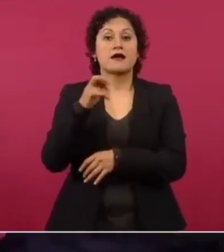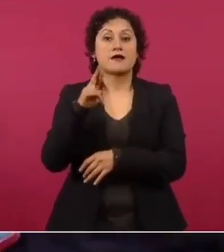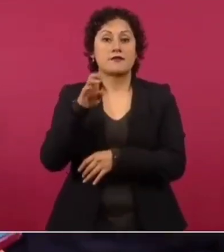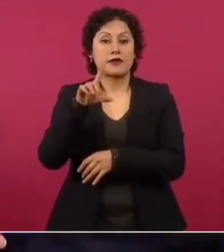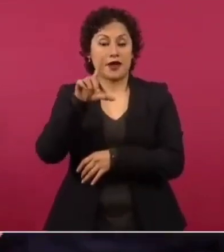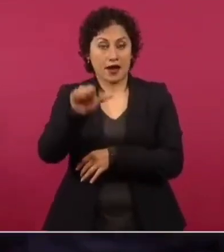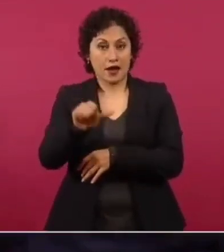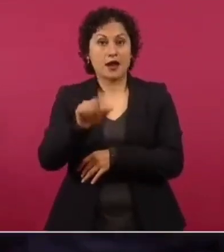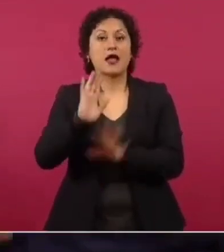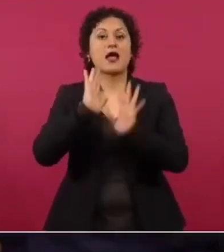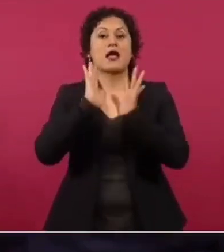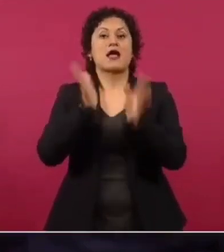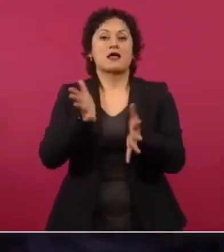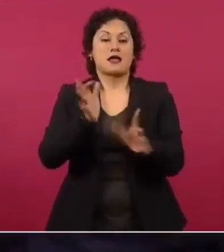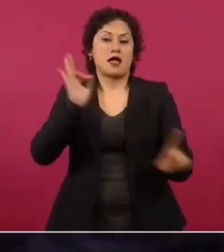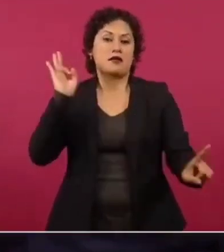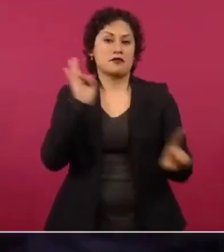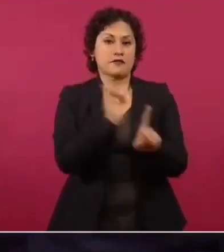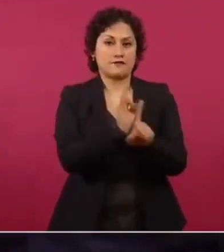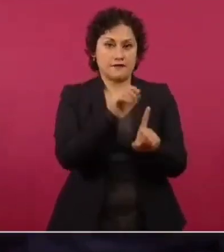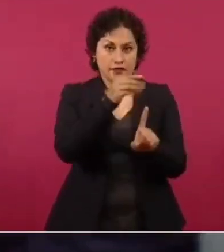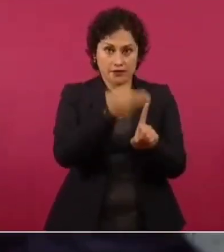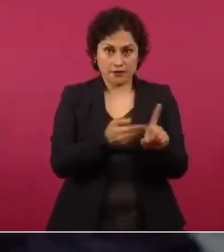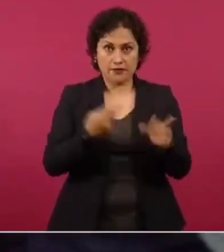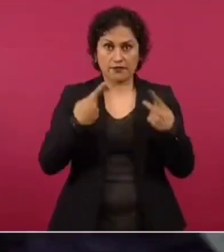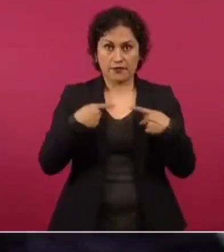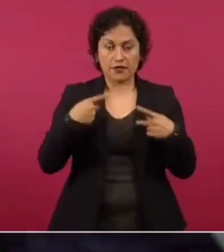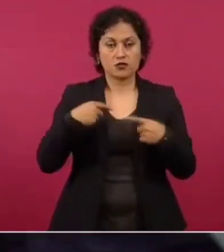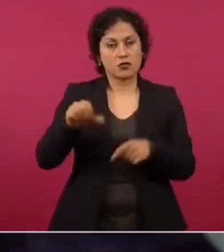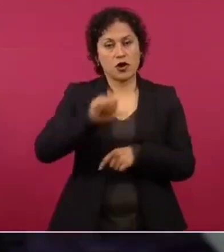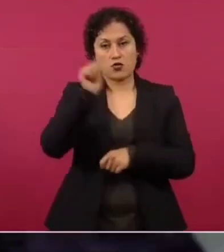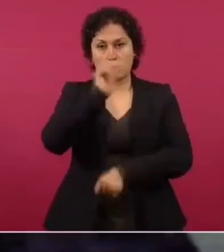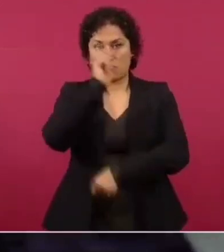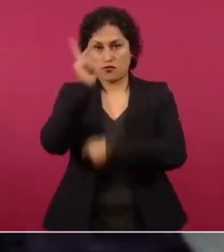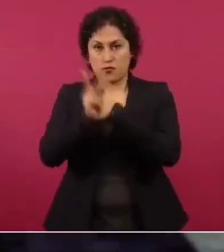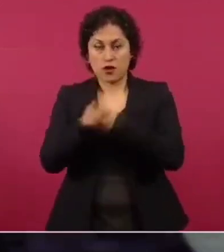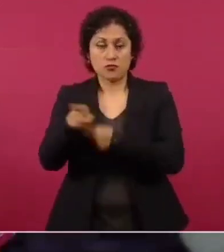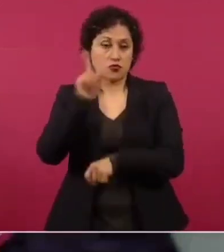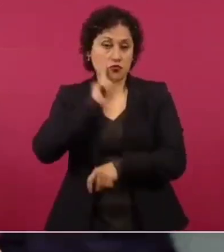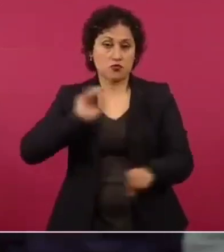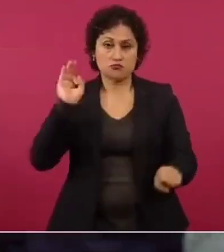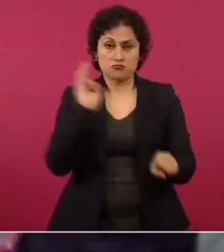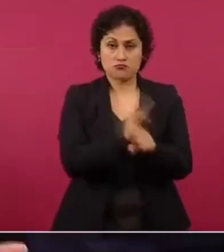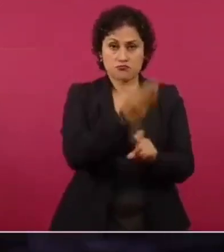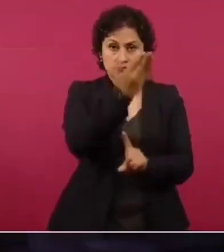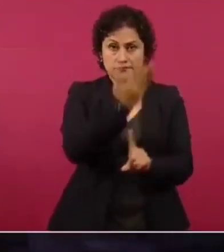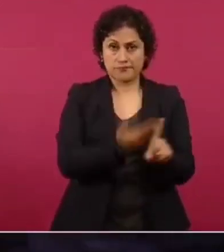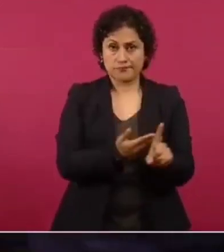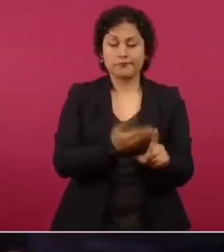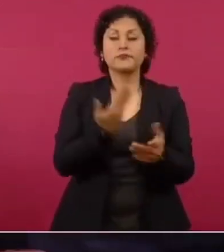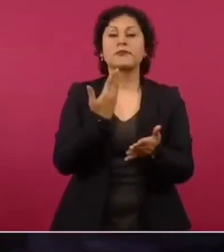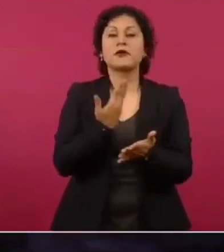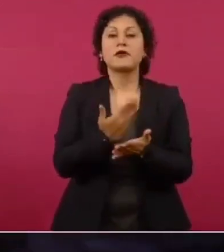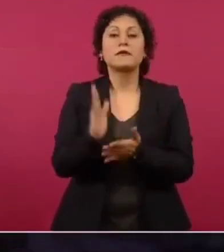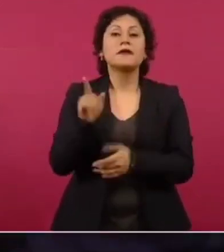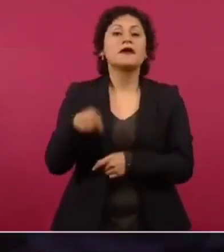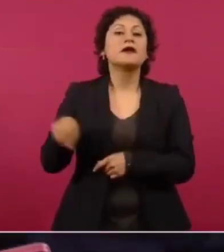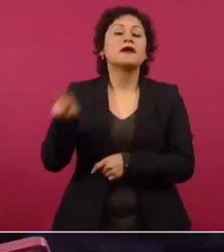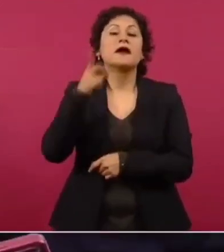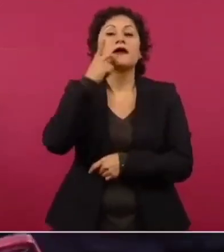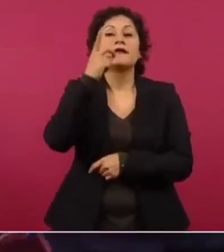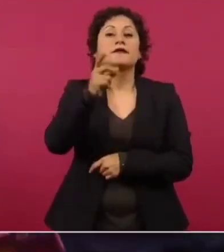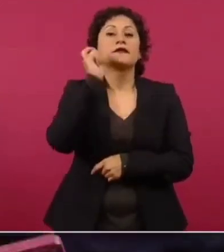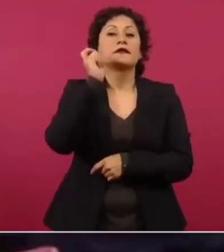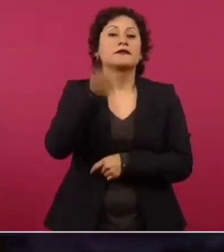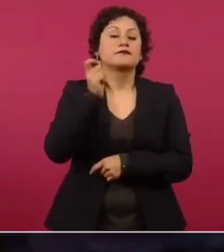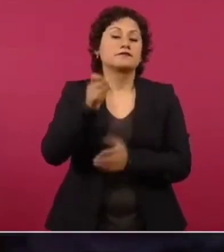a este personaje extranjero y que además, bueno, decía que si no se apoyaba a